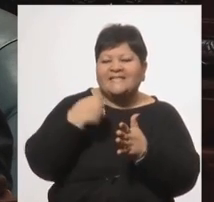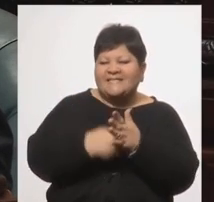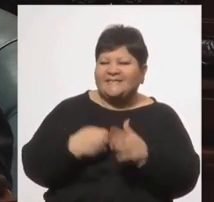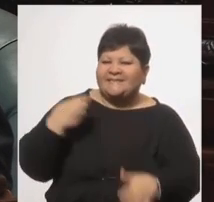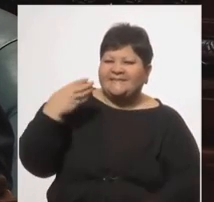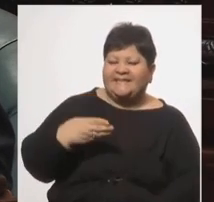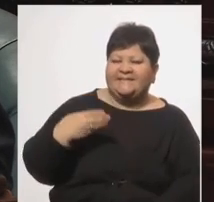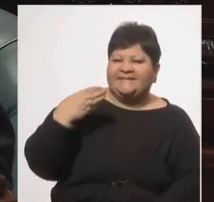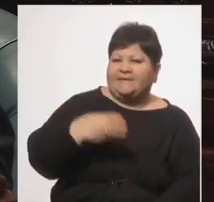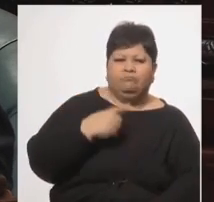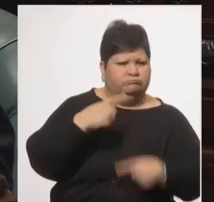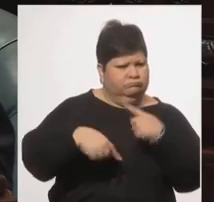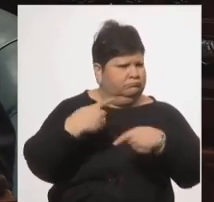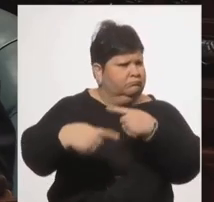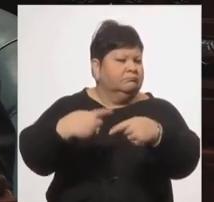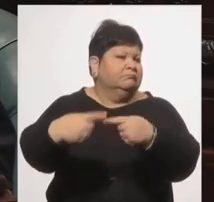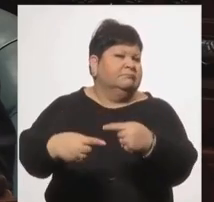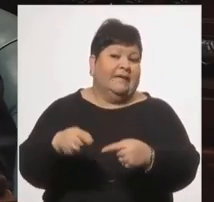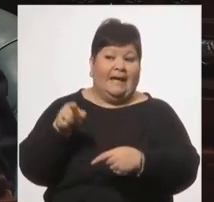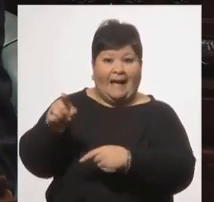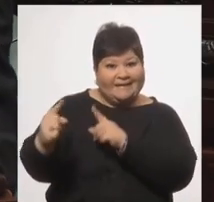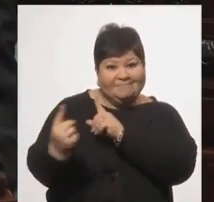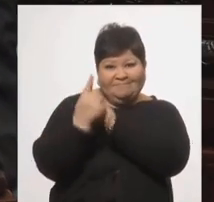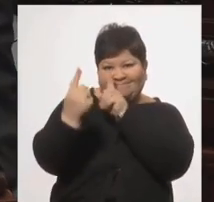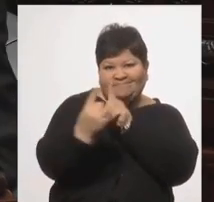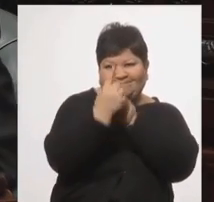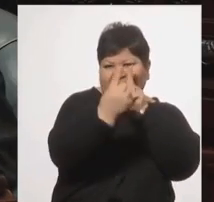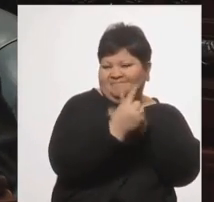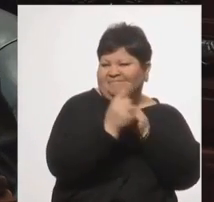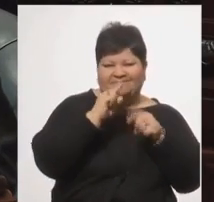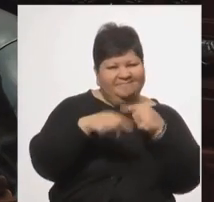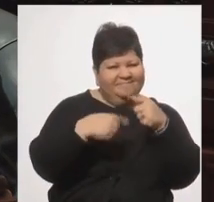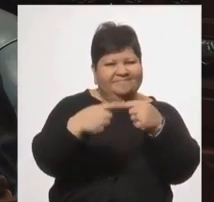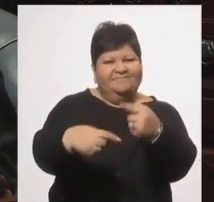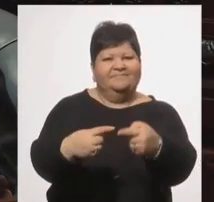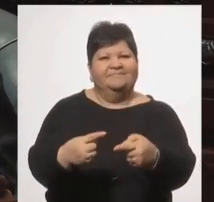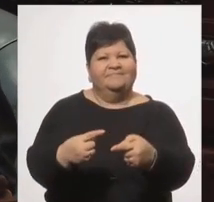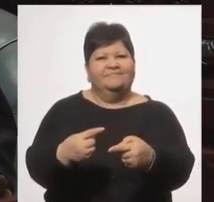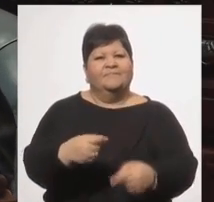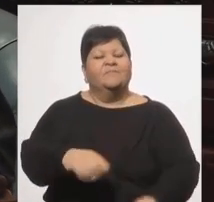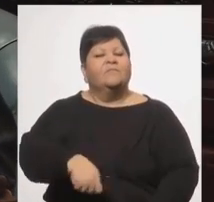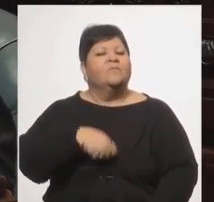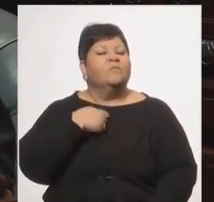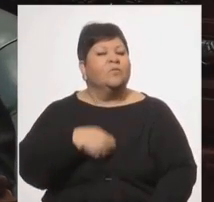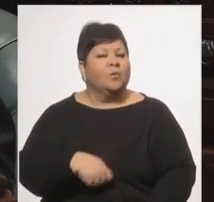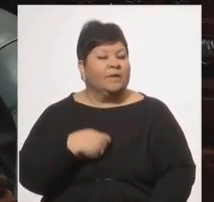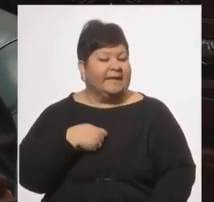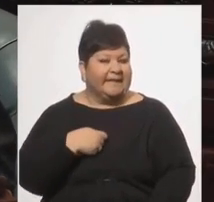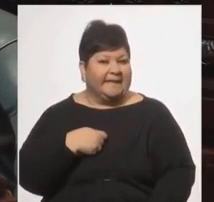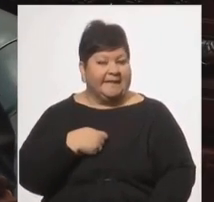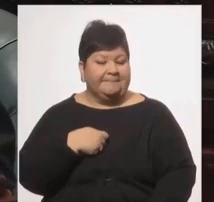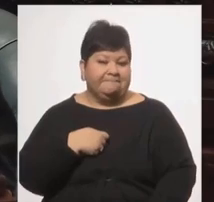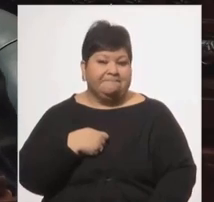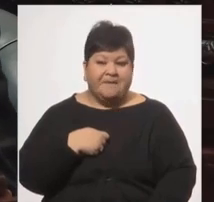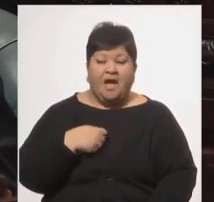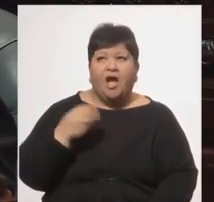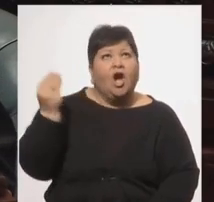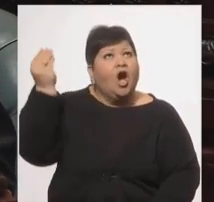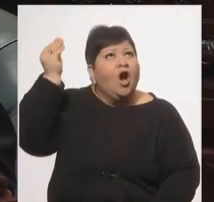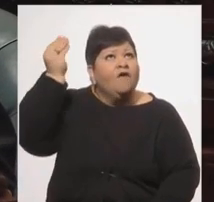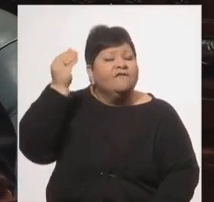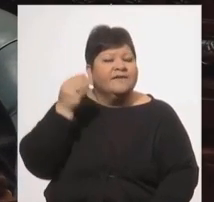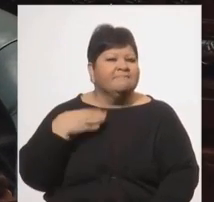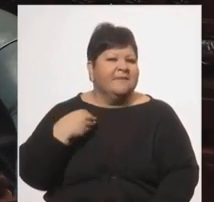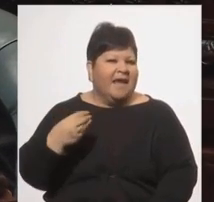y en ella nos seguiremos reencontrando. Mujica es el joven blanco, el